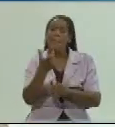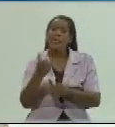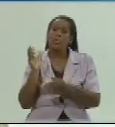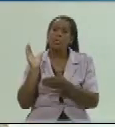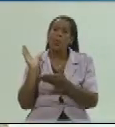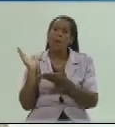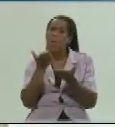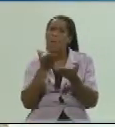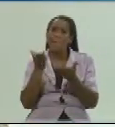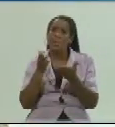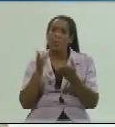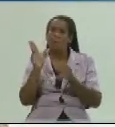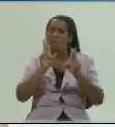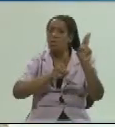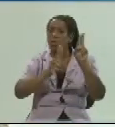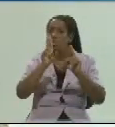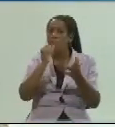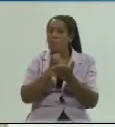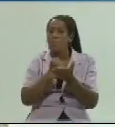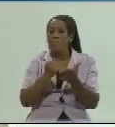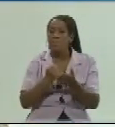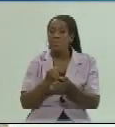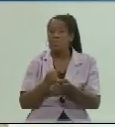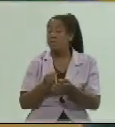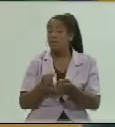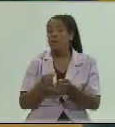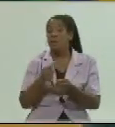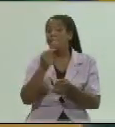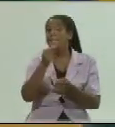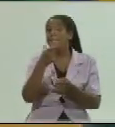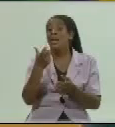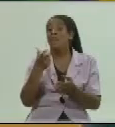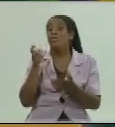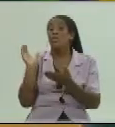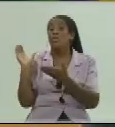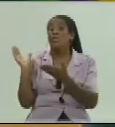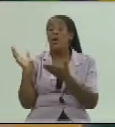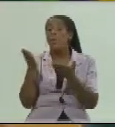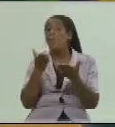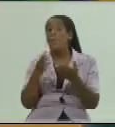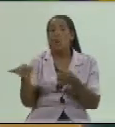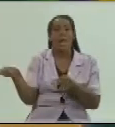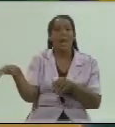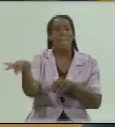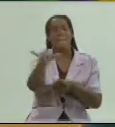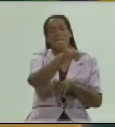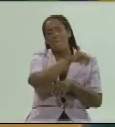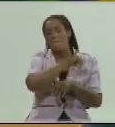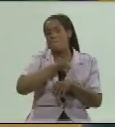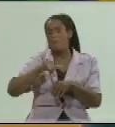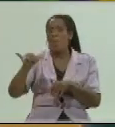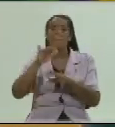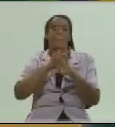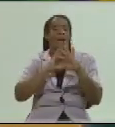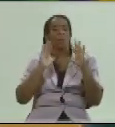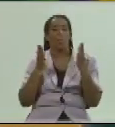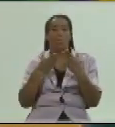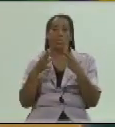irán acorde a los aprobados el precio de acopio es el mismo o sea el precio es el mismo para todos los actores de comercialización